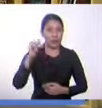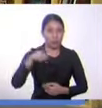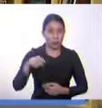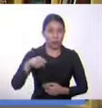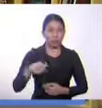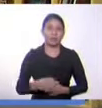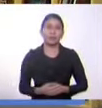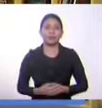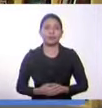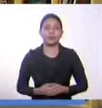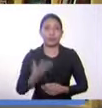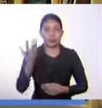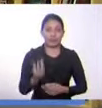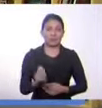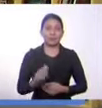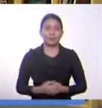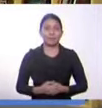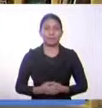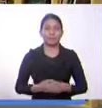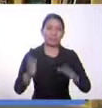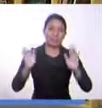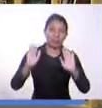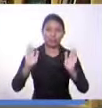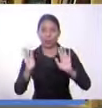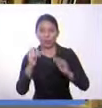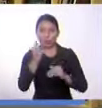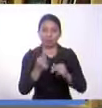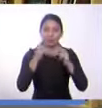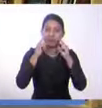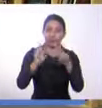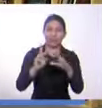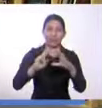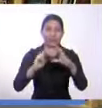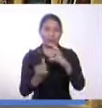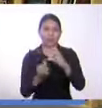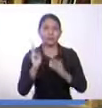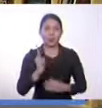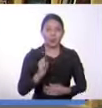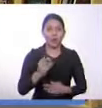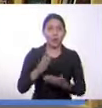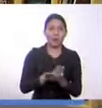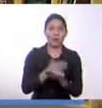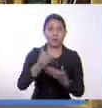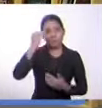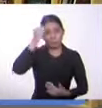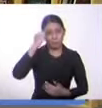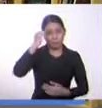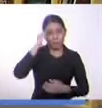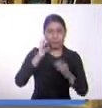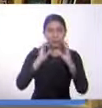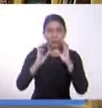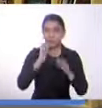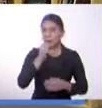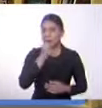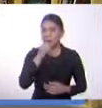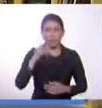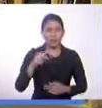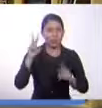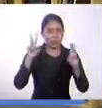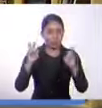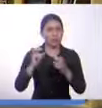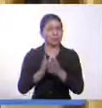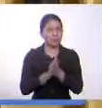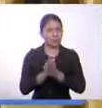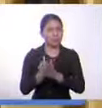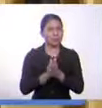viendo este día. Saludos a todas las personas que se encuentran en las redes sociales también, compartiendo y aprendiendo con nosotros. Alba, hoy tenemos un tema muy